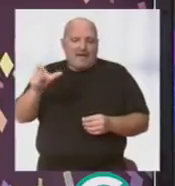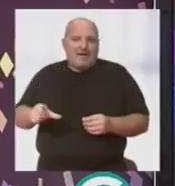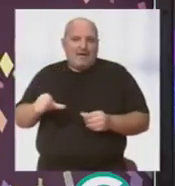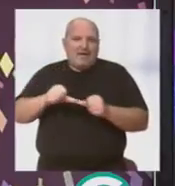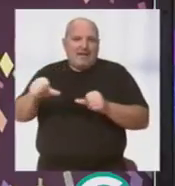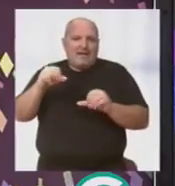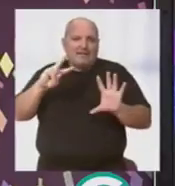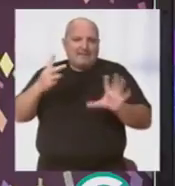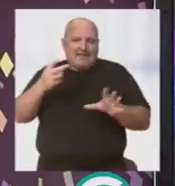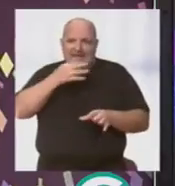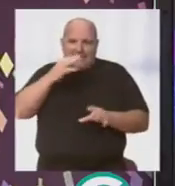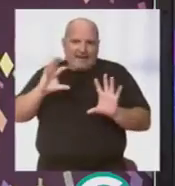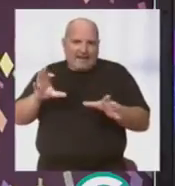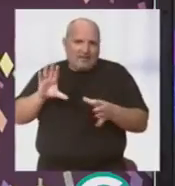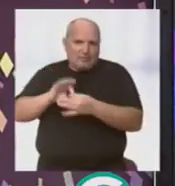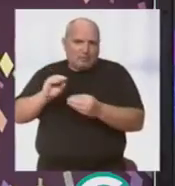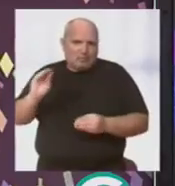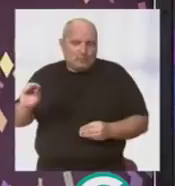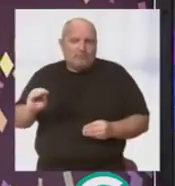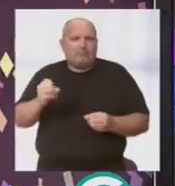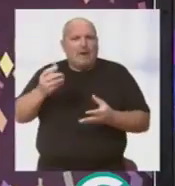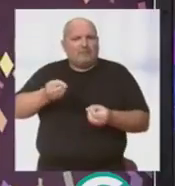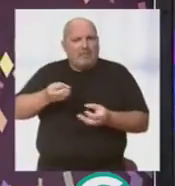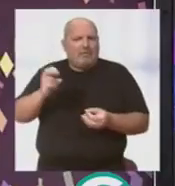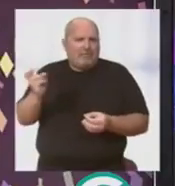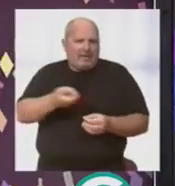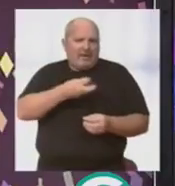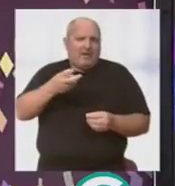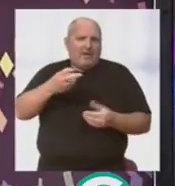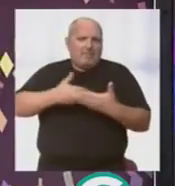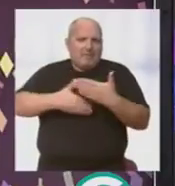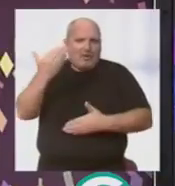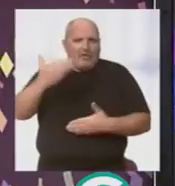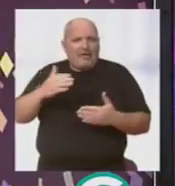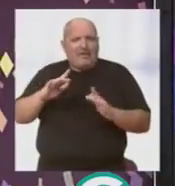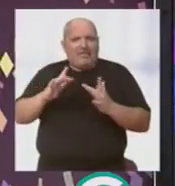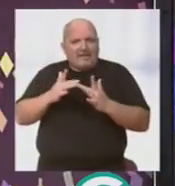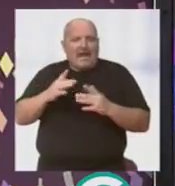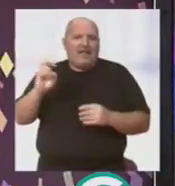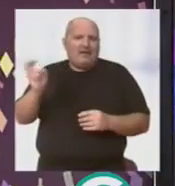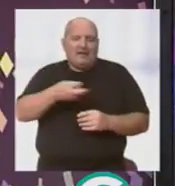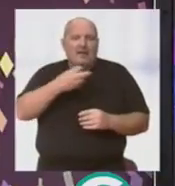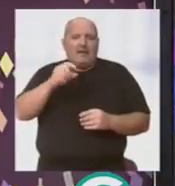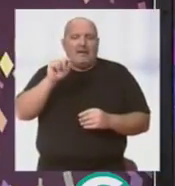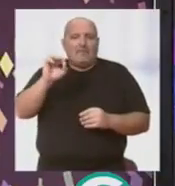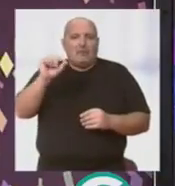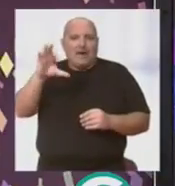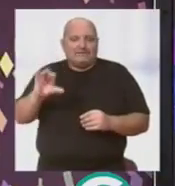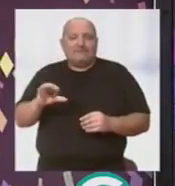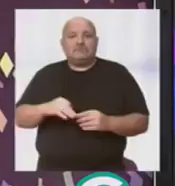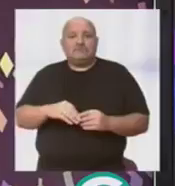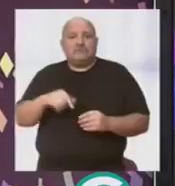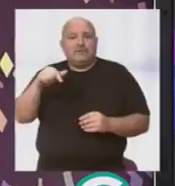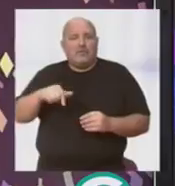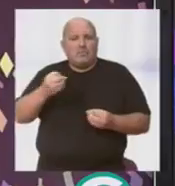y a partir de las 7 de la tarde y toda la información también en nuestro periódico digital o cadisdigital.es. Hoy